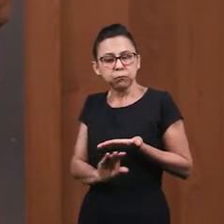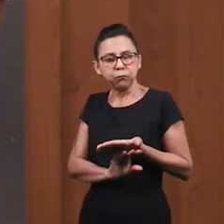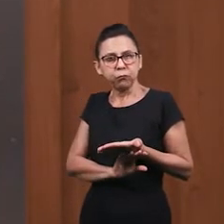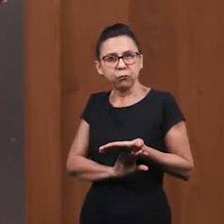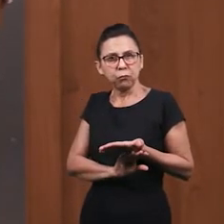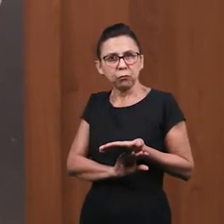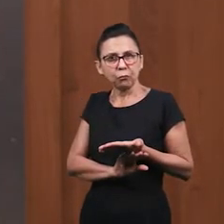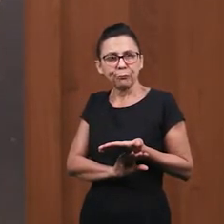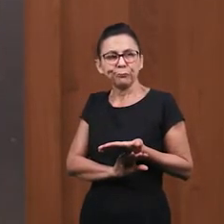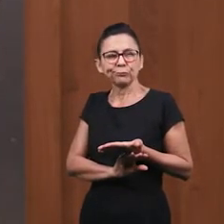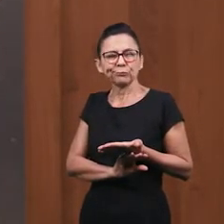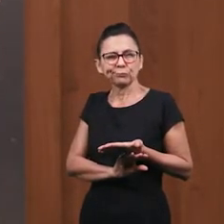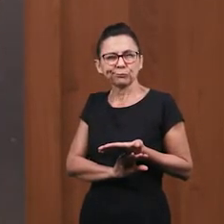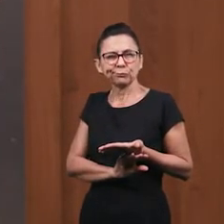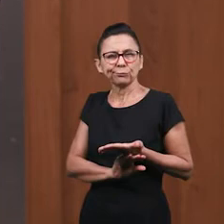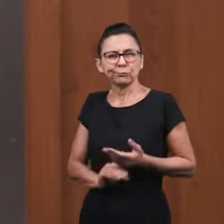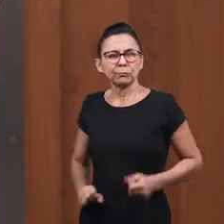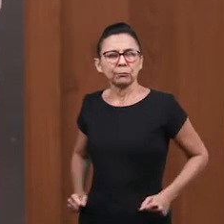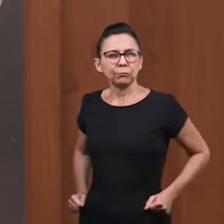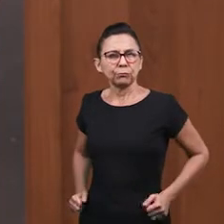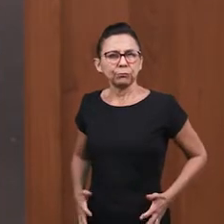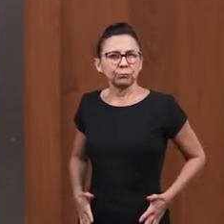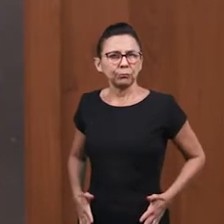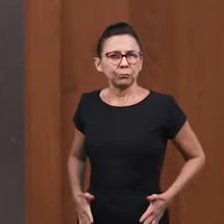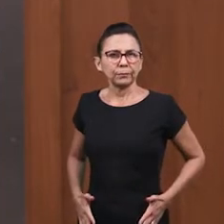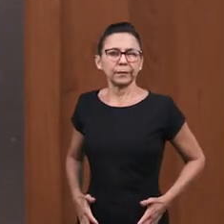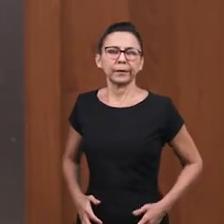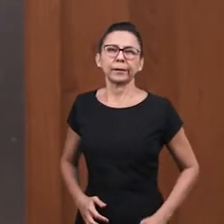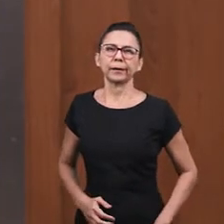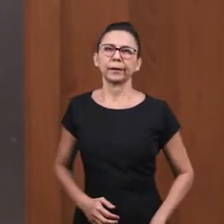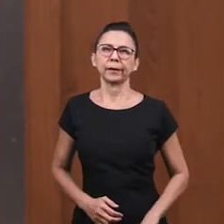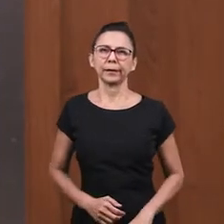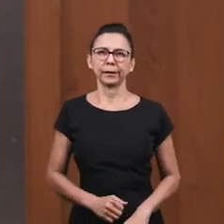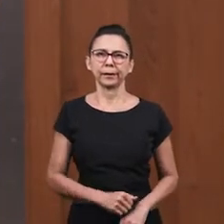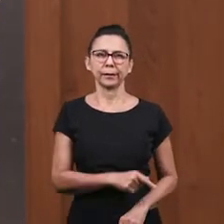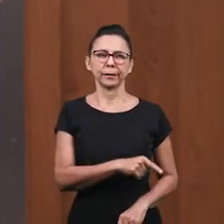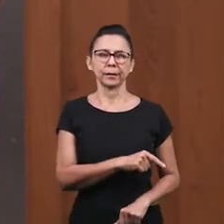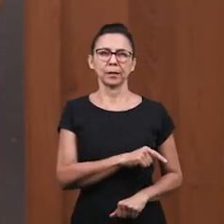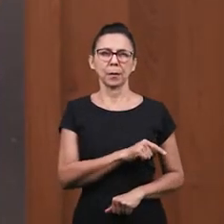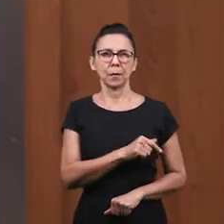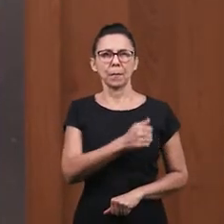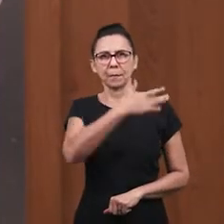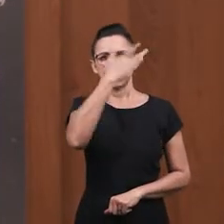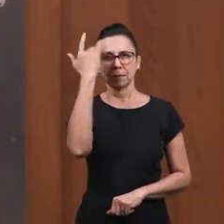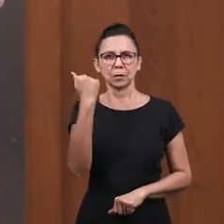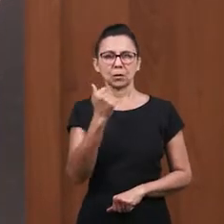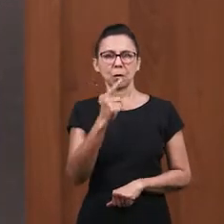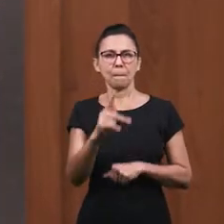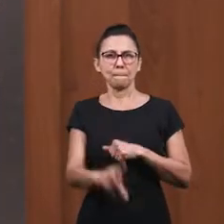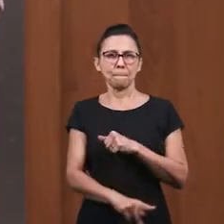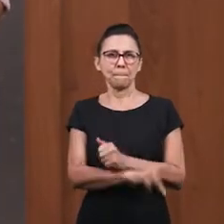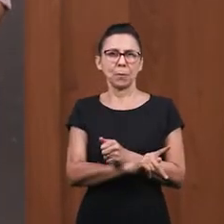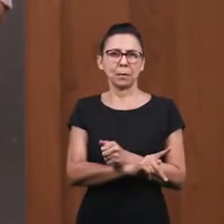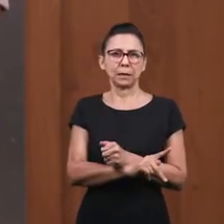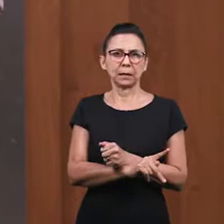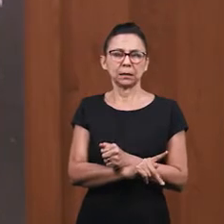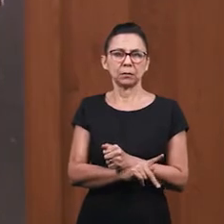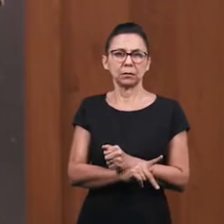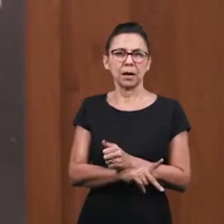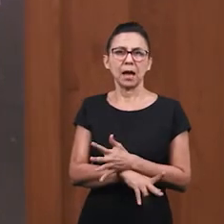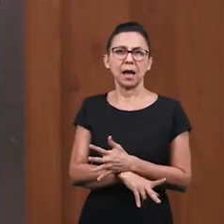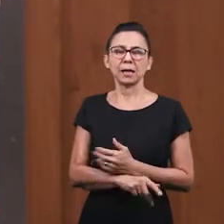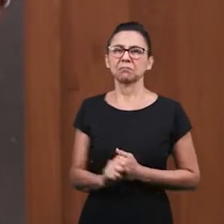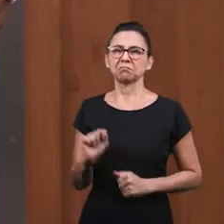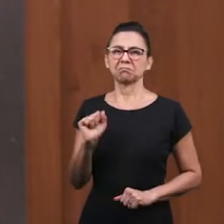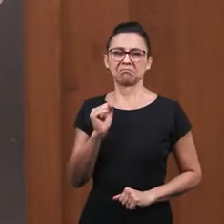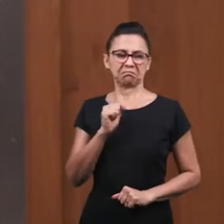recogían más de lo necesario Y guardaban lo que sobraba para sí mismos Entonces los publicanos no